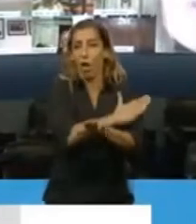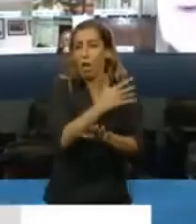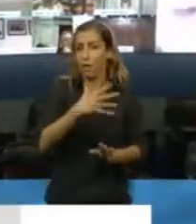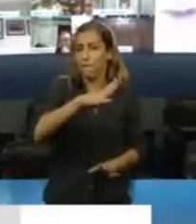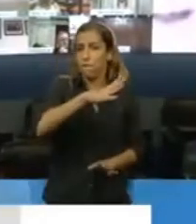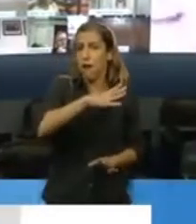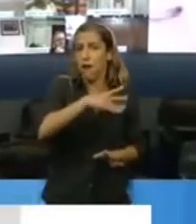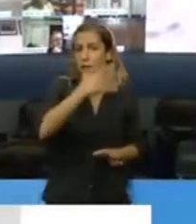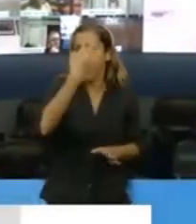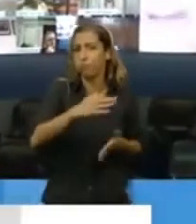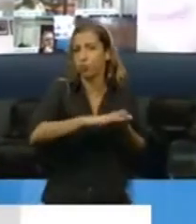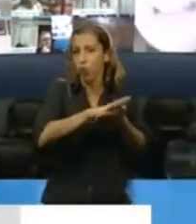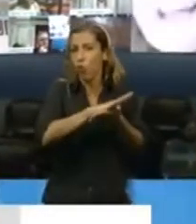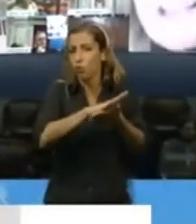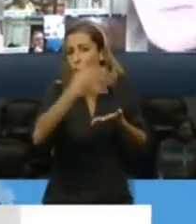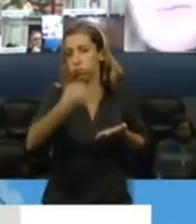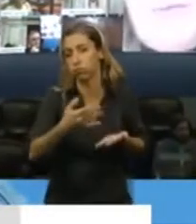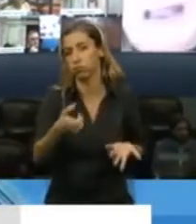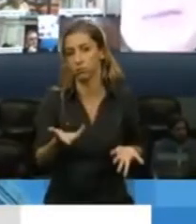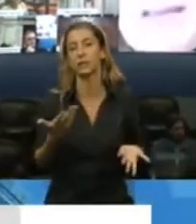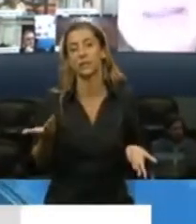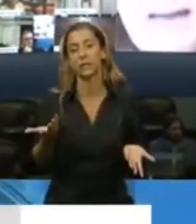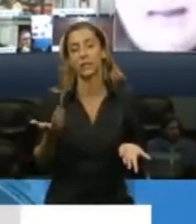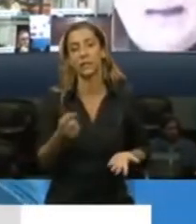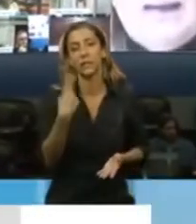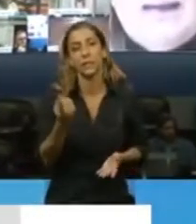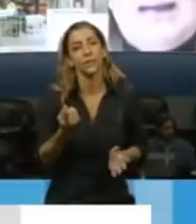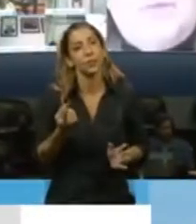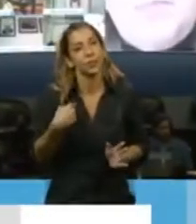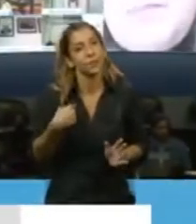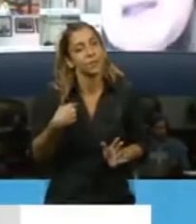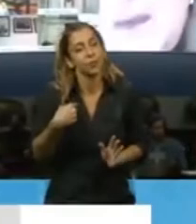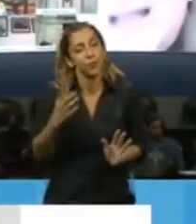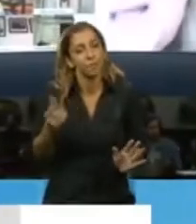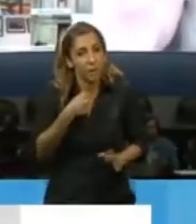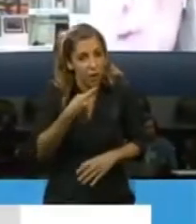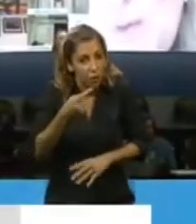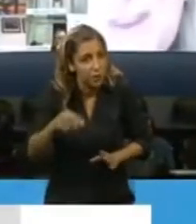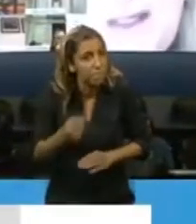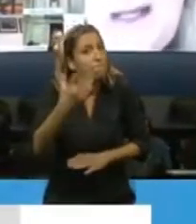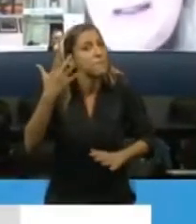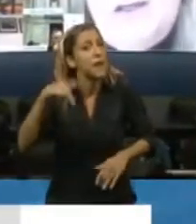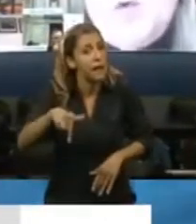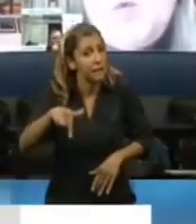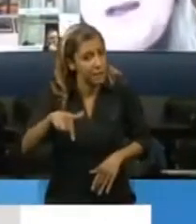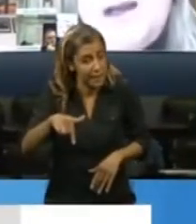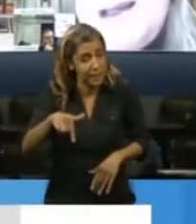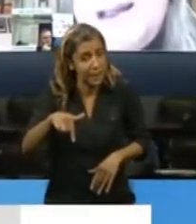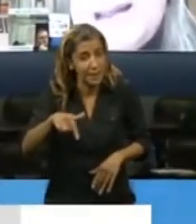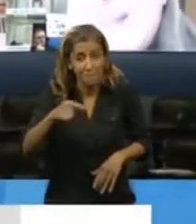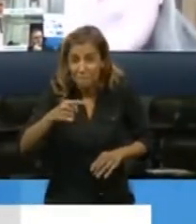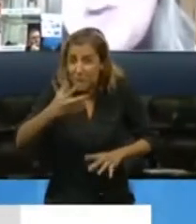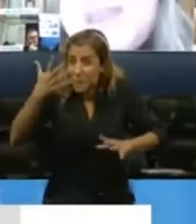sanitaria, así que permítanme decir que por primera vez la salud pública ocupa el centro del